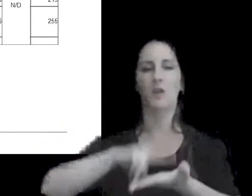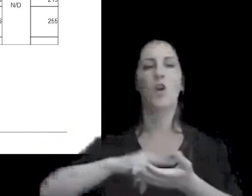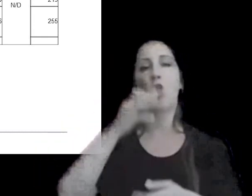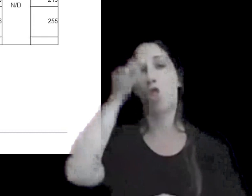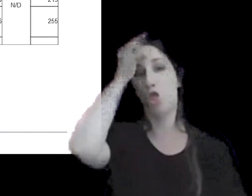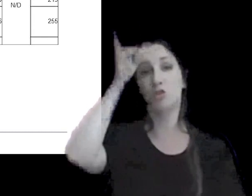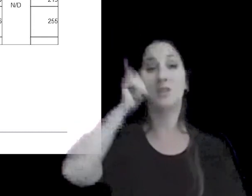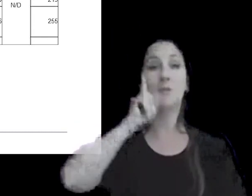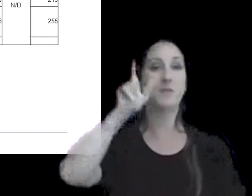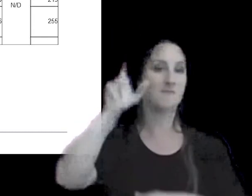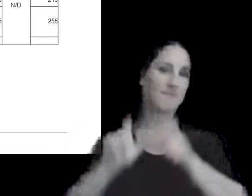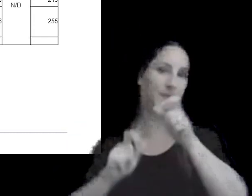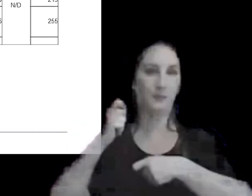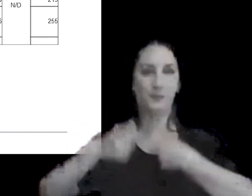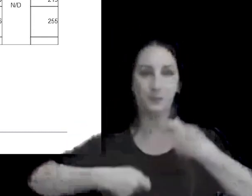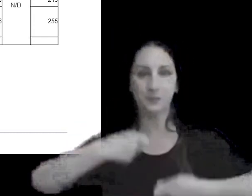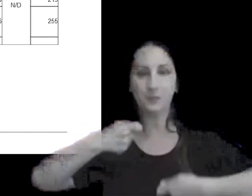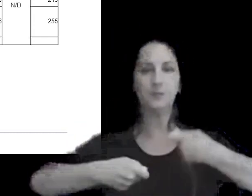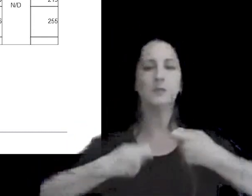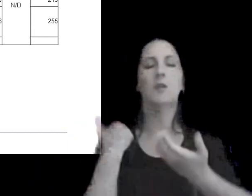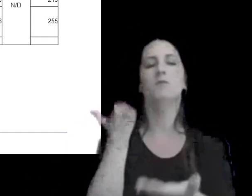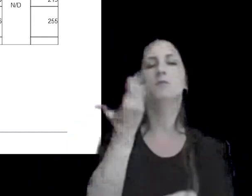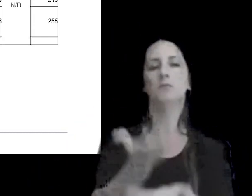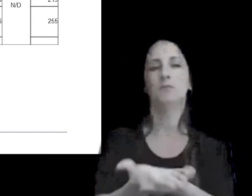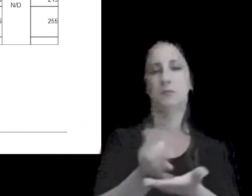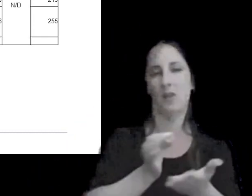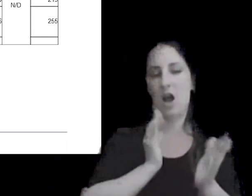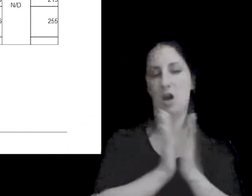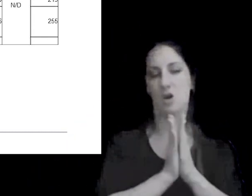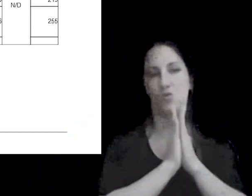.000 contribuyentes que presentan anualmente